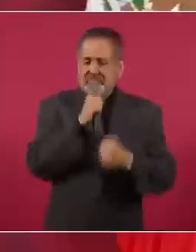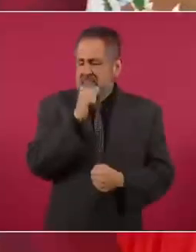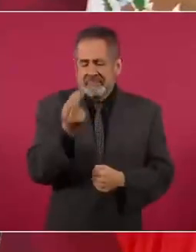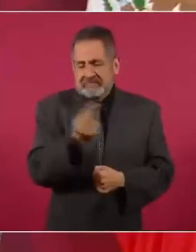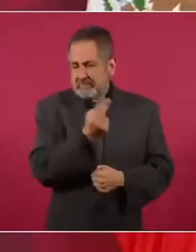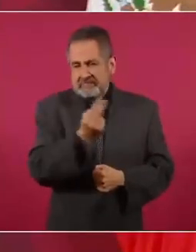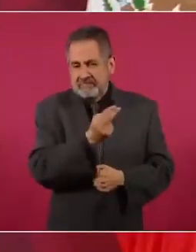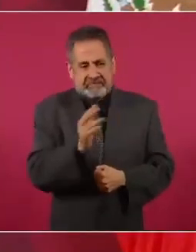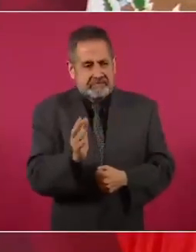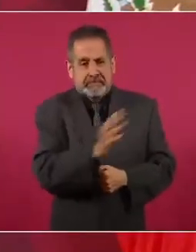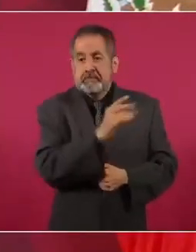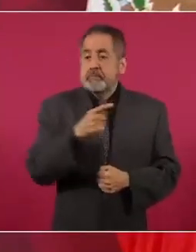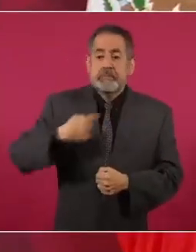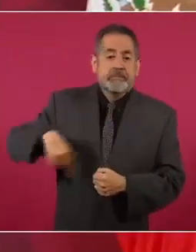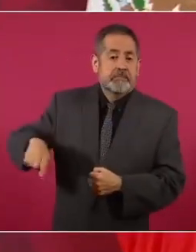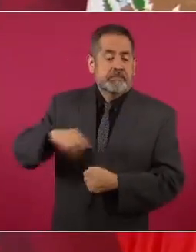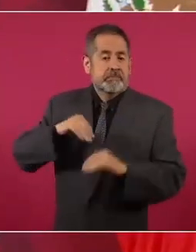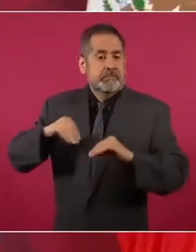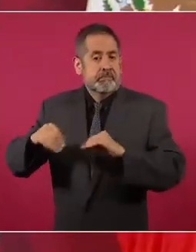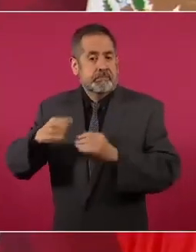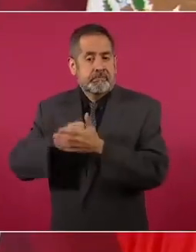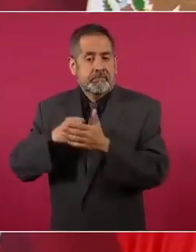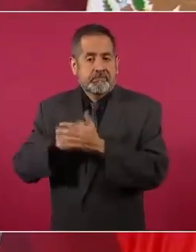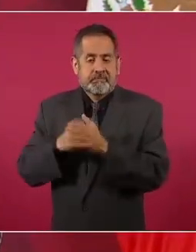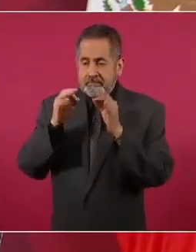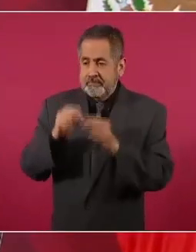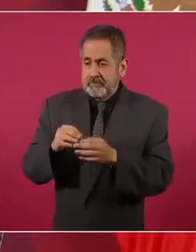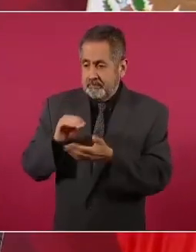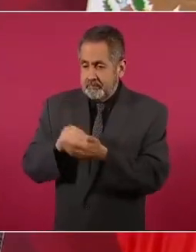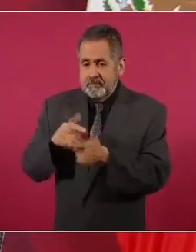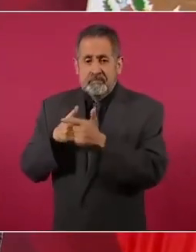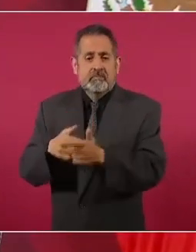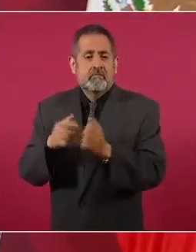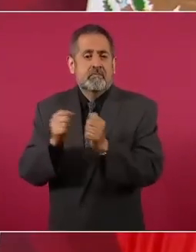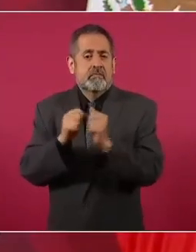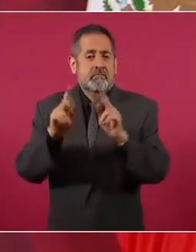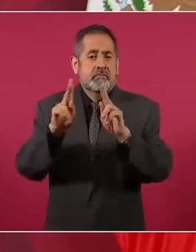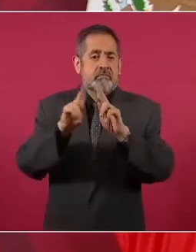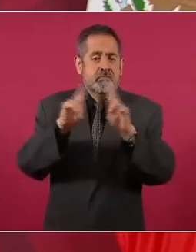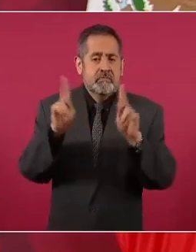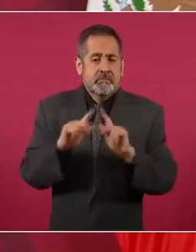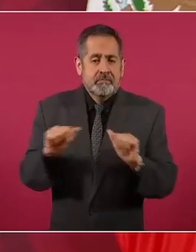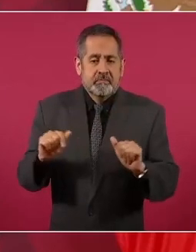es un movimiento que ha sido, es y seguirá siendo pacífico.